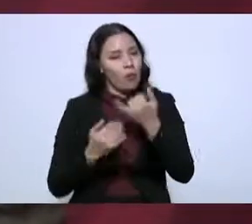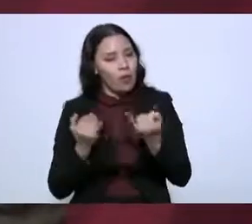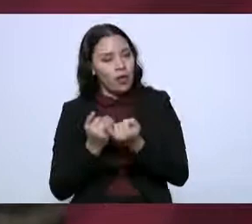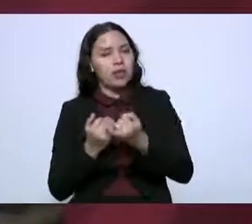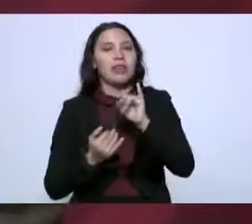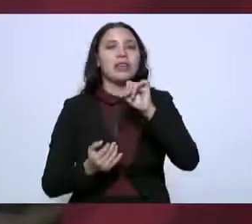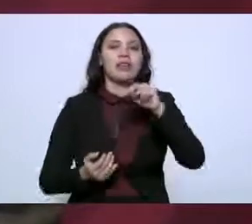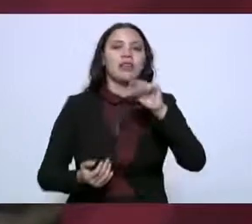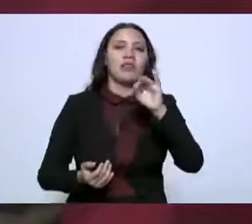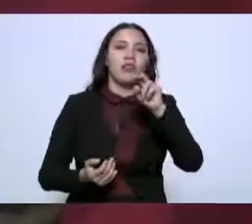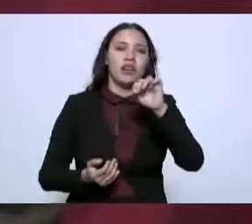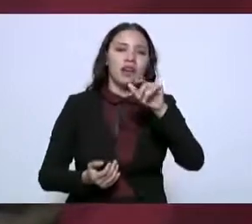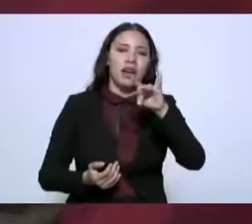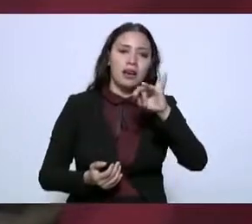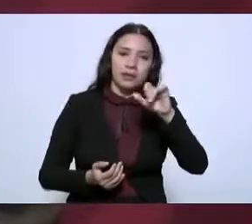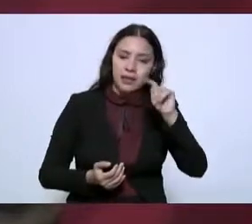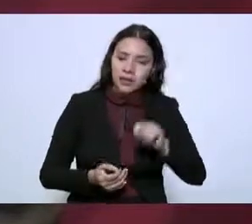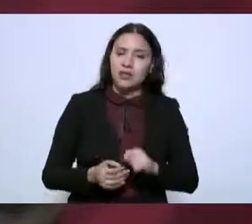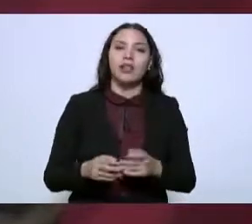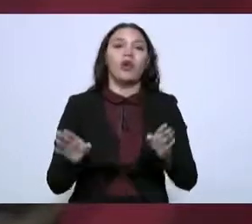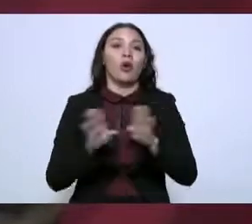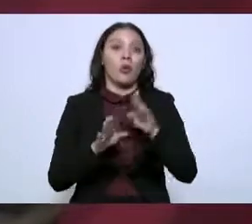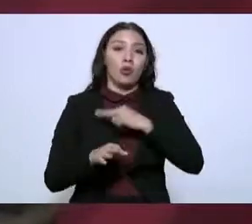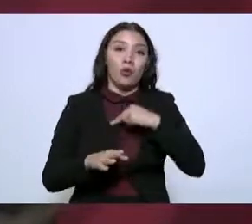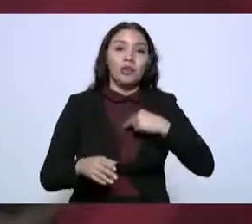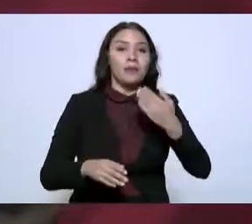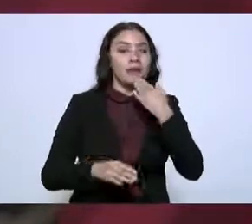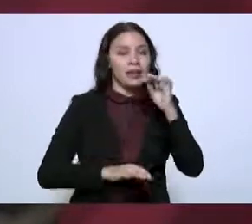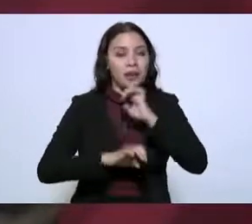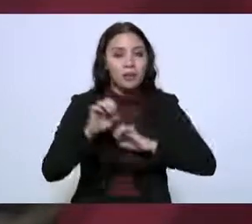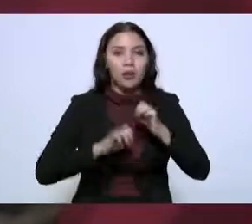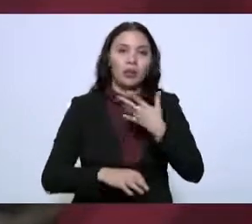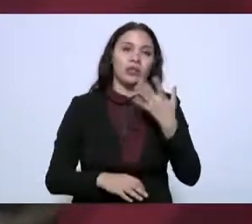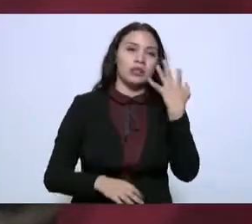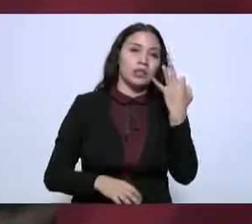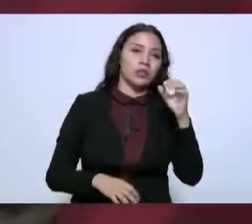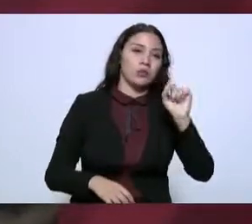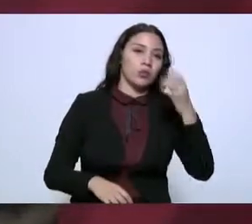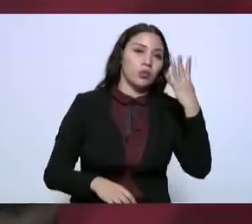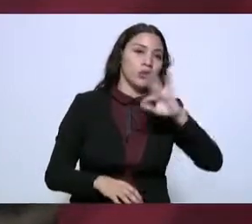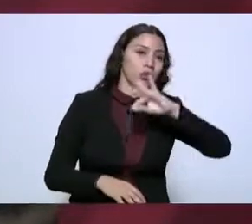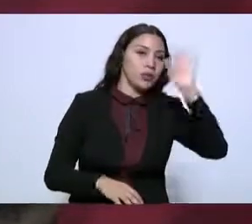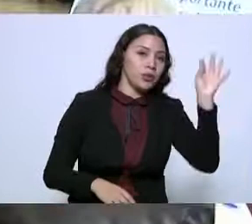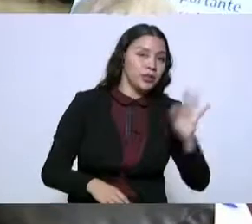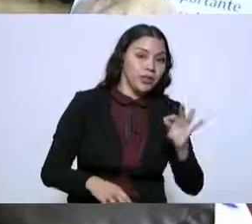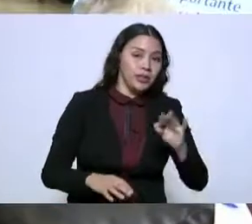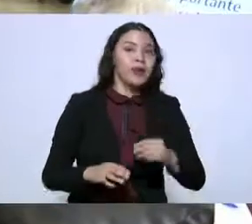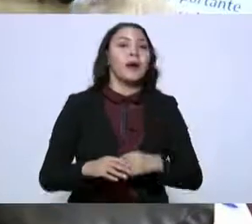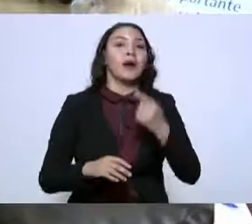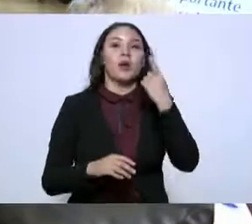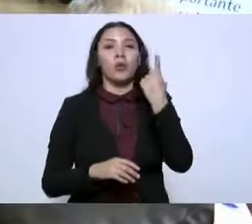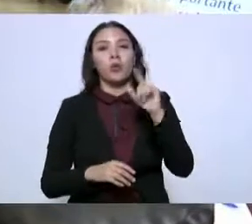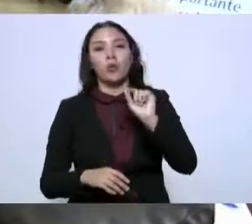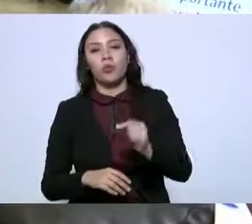estados con mayor formalidad en el empleo, con una tasa de 3.4 por ciento, 1